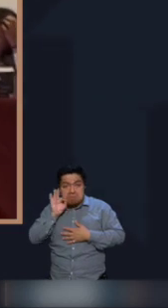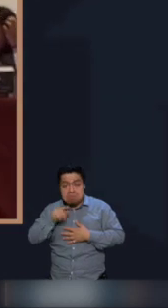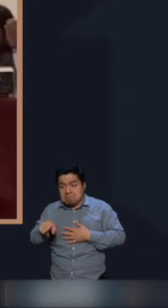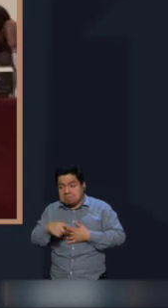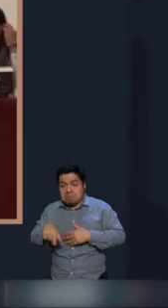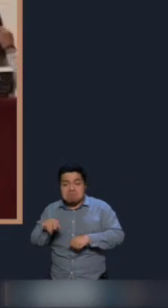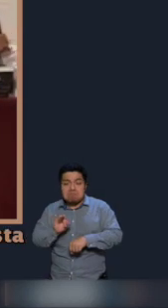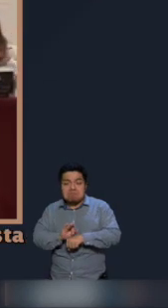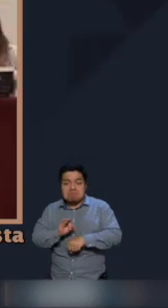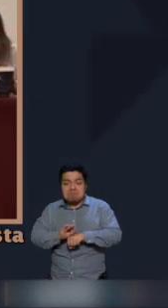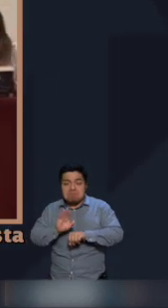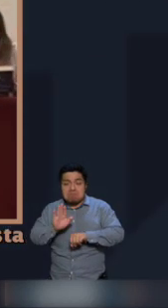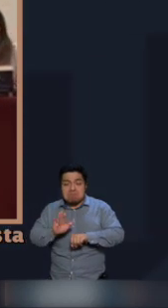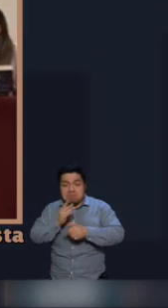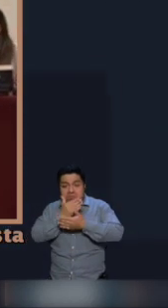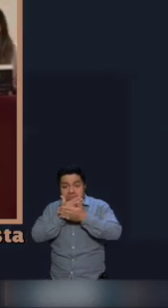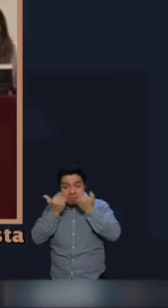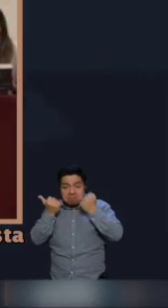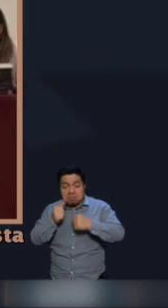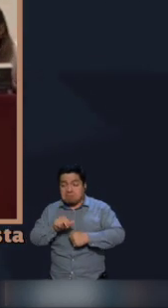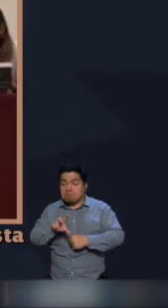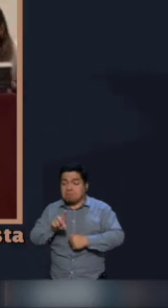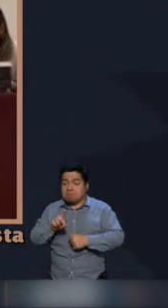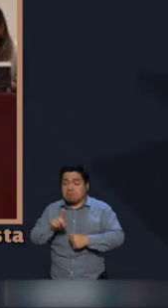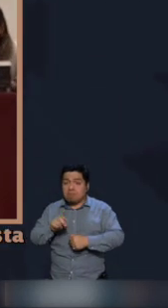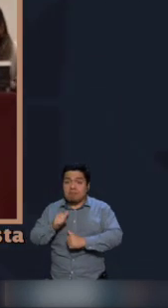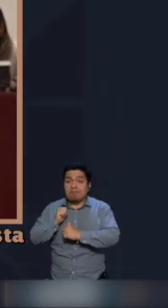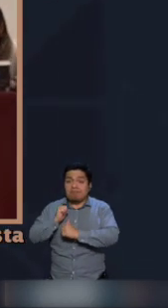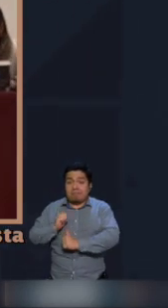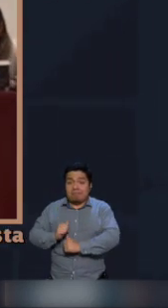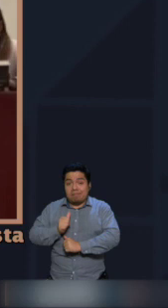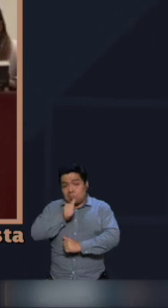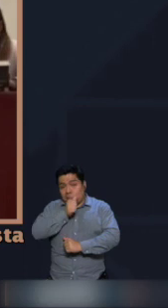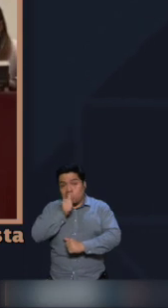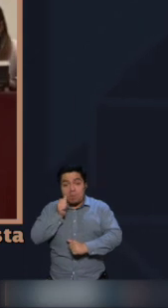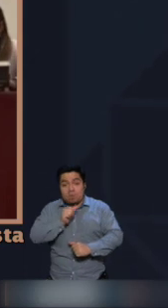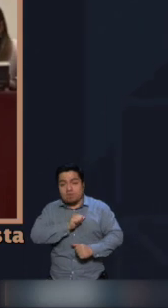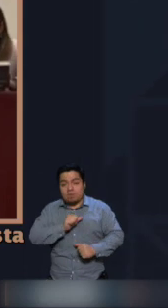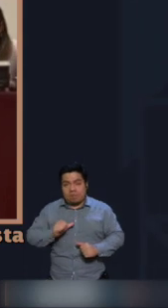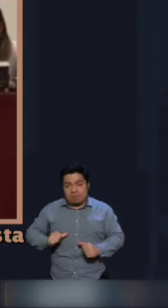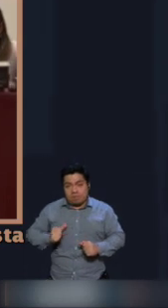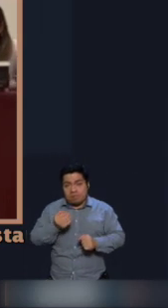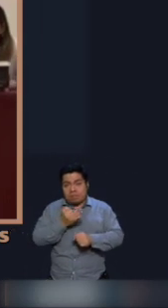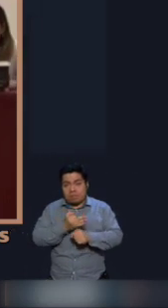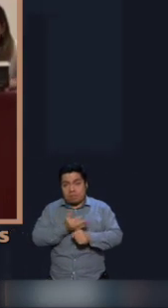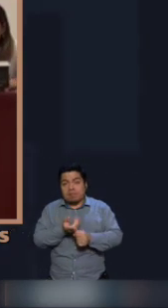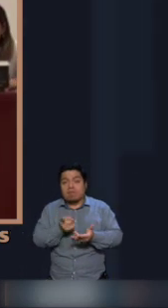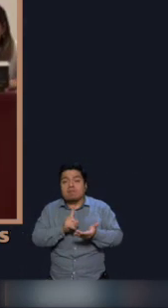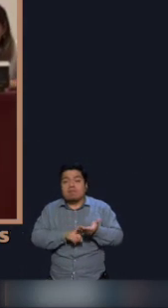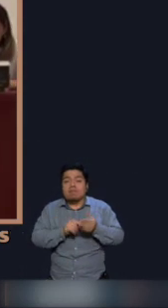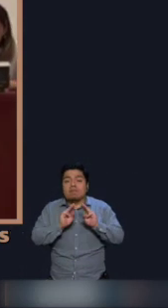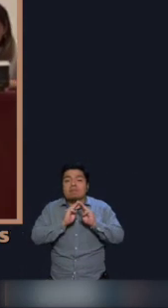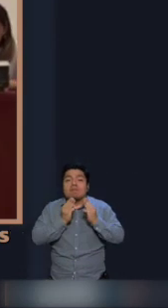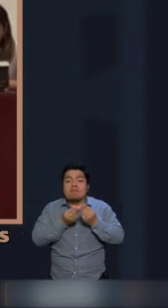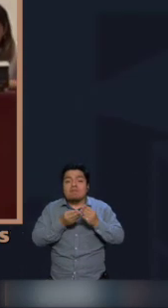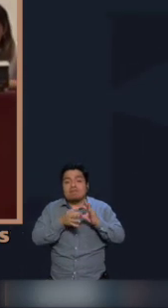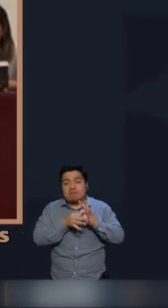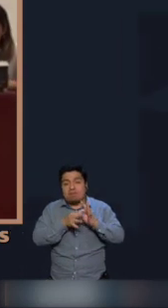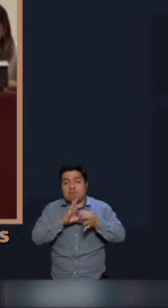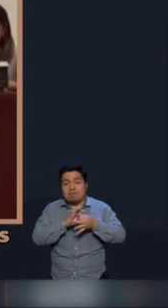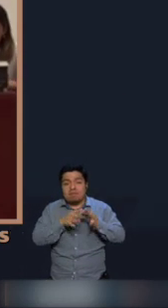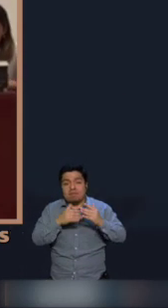hay más de 30 funcionarios de Quito Juárez involucrados con esta red de corrupción.